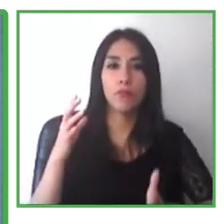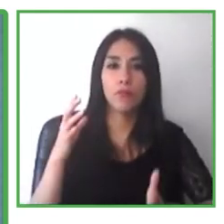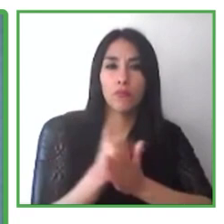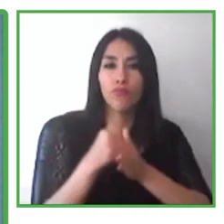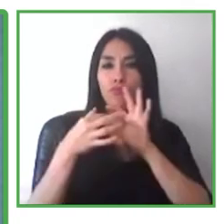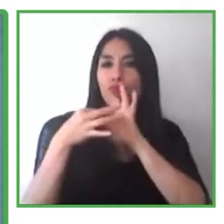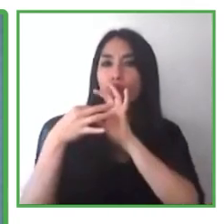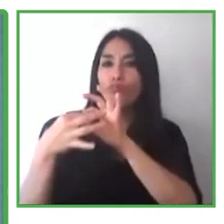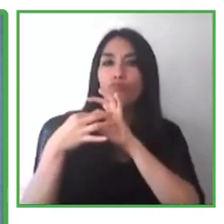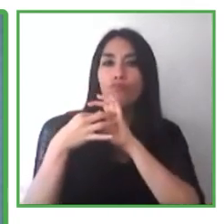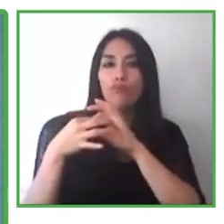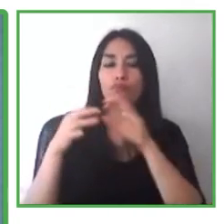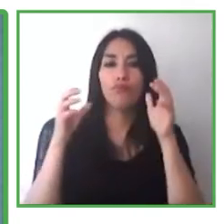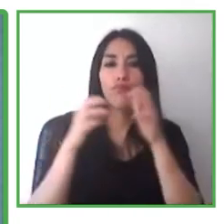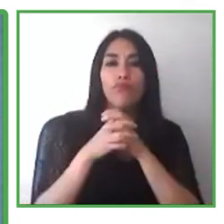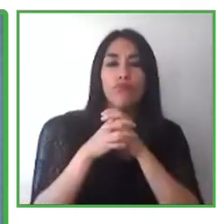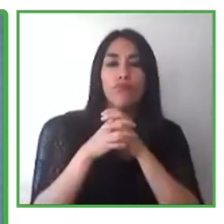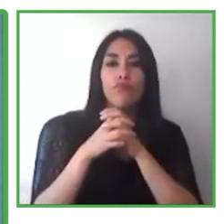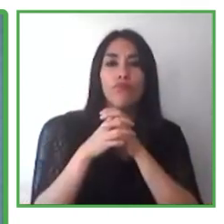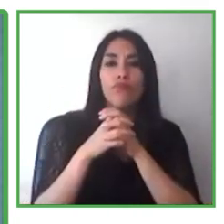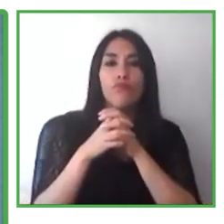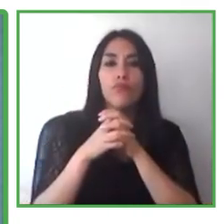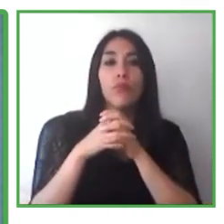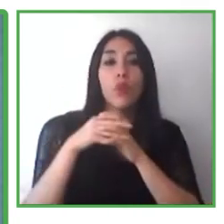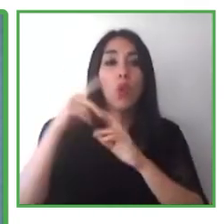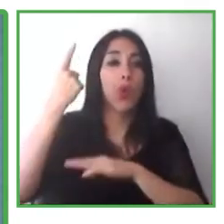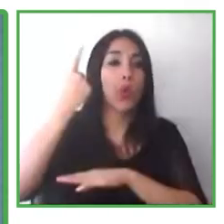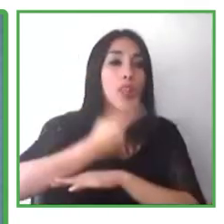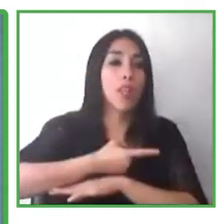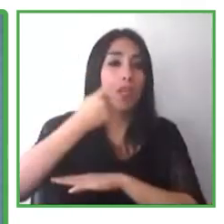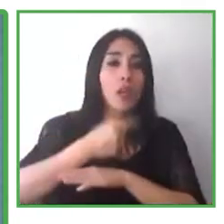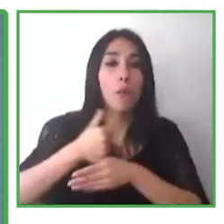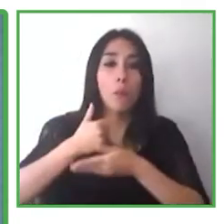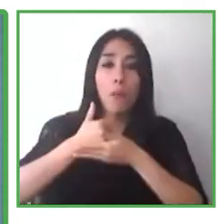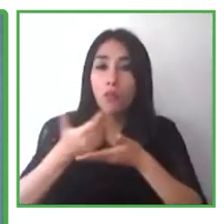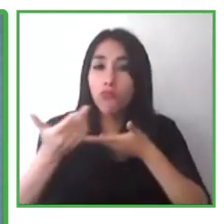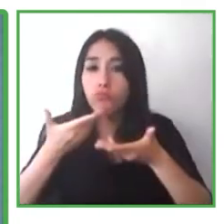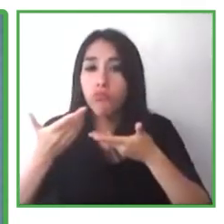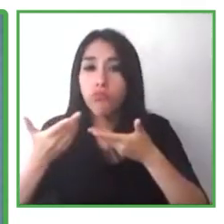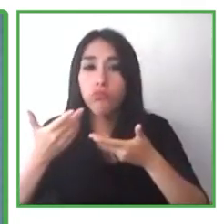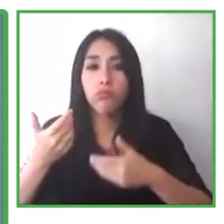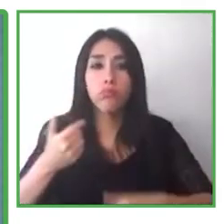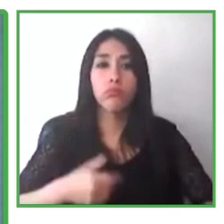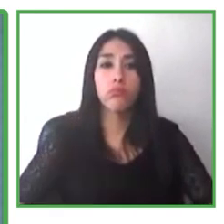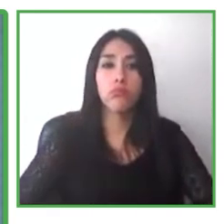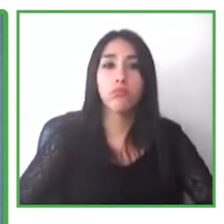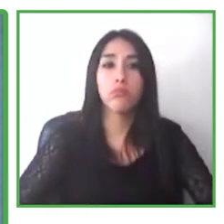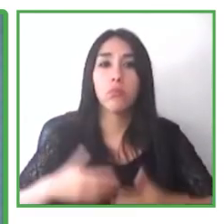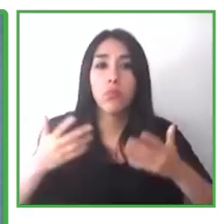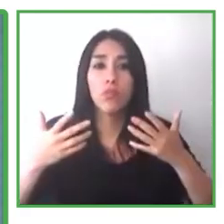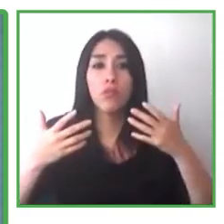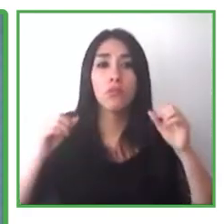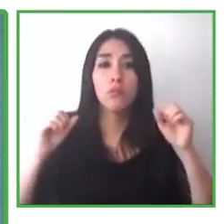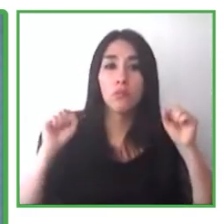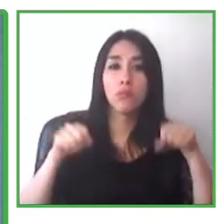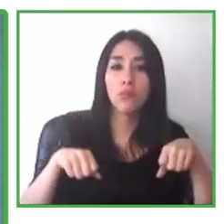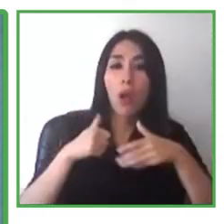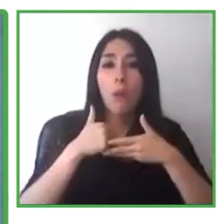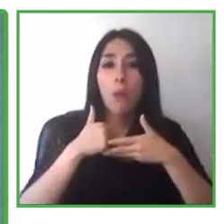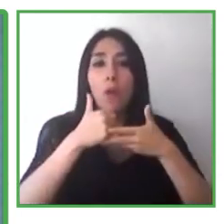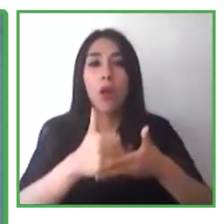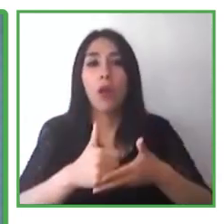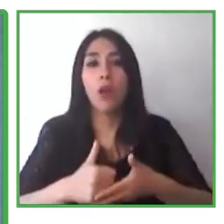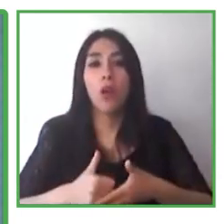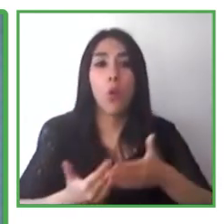definido muchos criterios respecto a estas nuevas actividades.